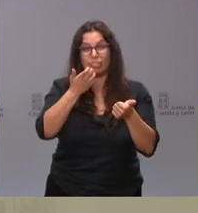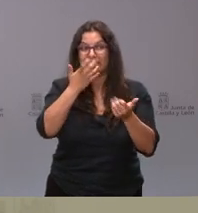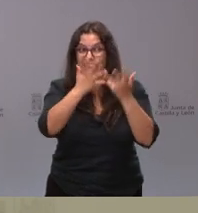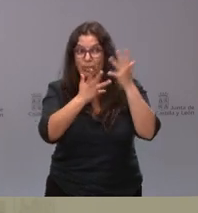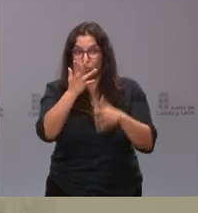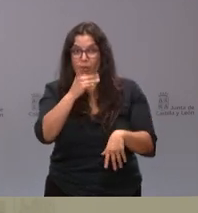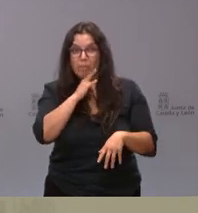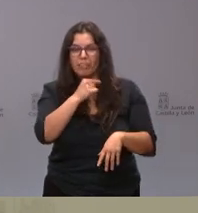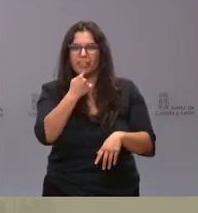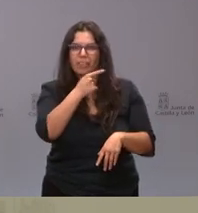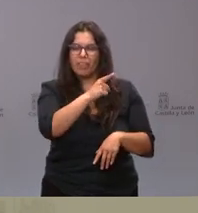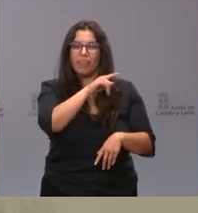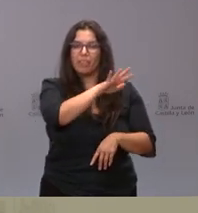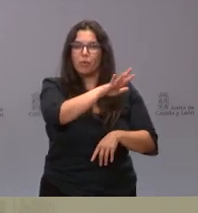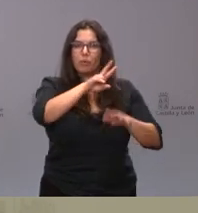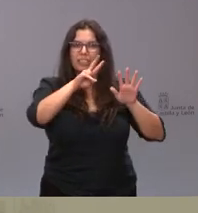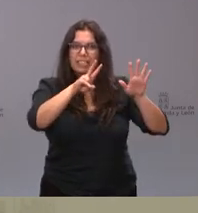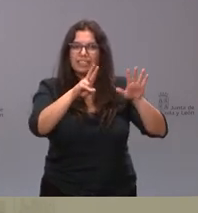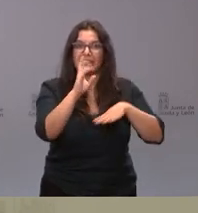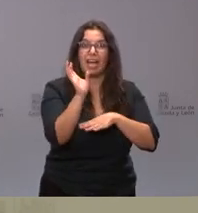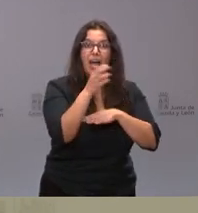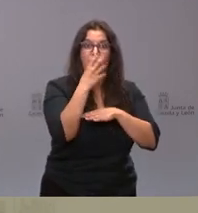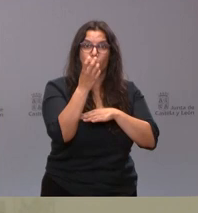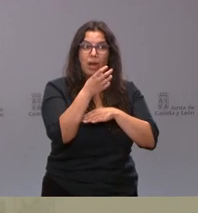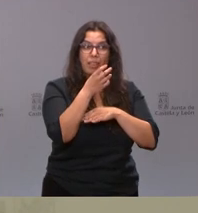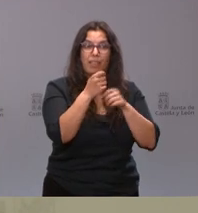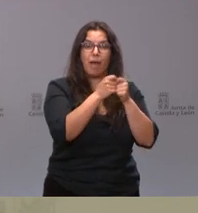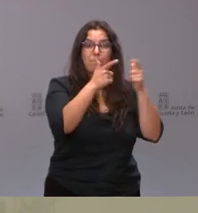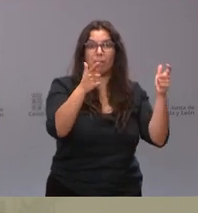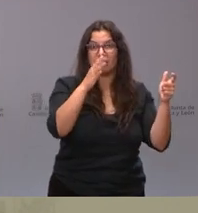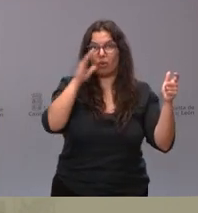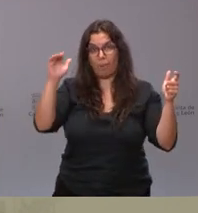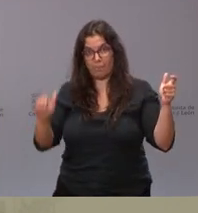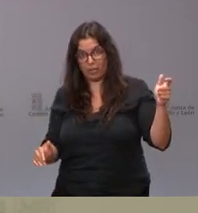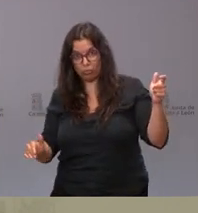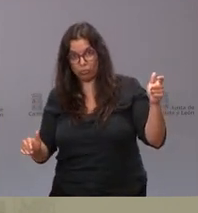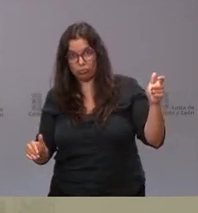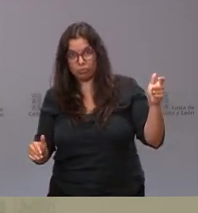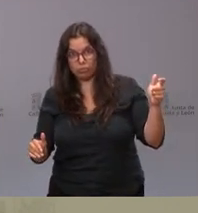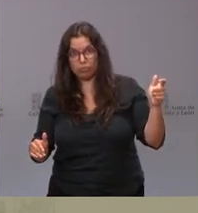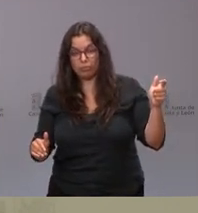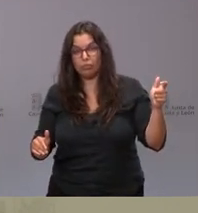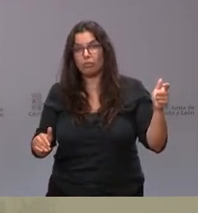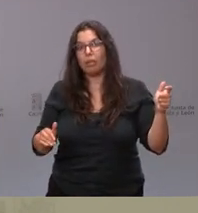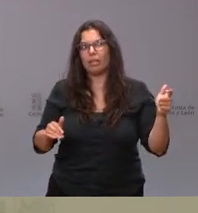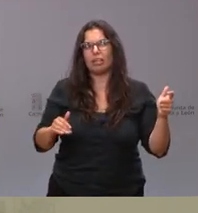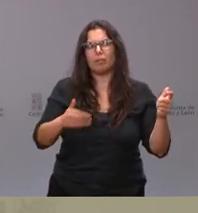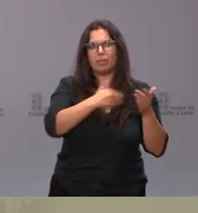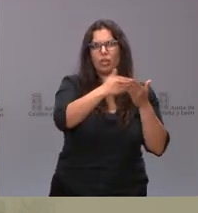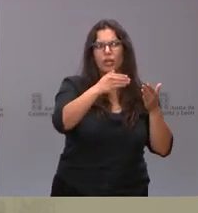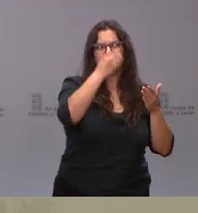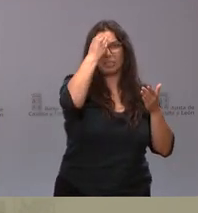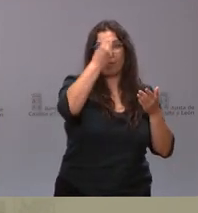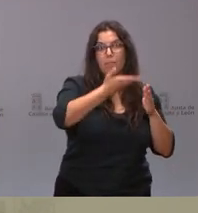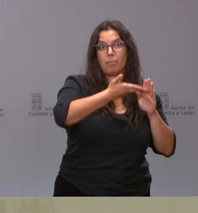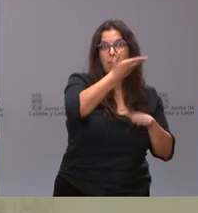preveía 57 ambulancias más de las que ahora nos plantean y 73 millones de euros más de los que ahora plantean. ¿Qué es lo que